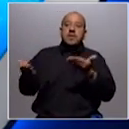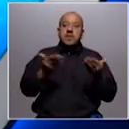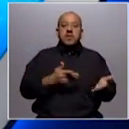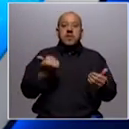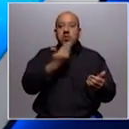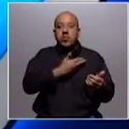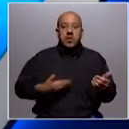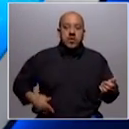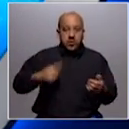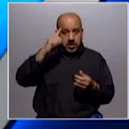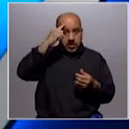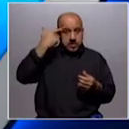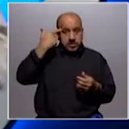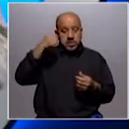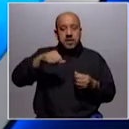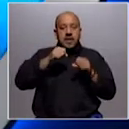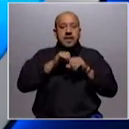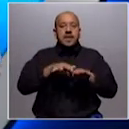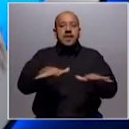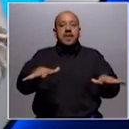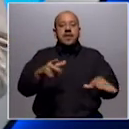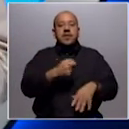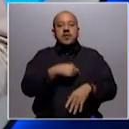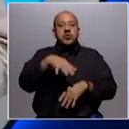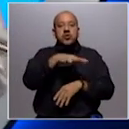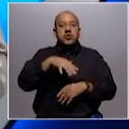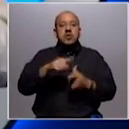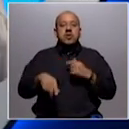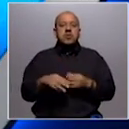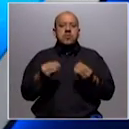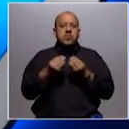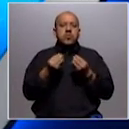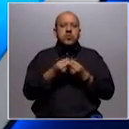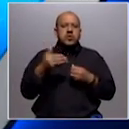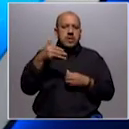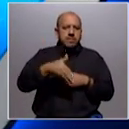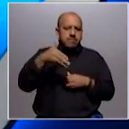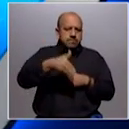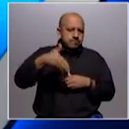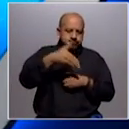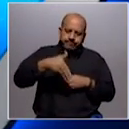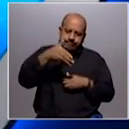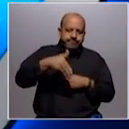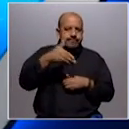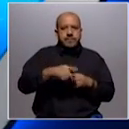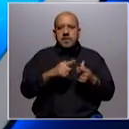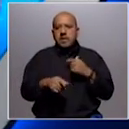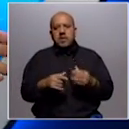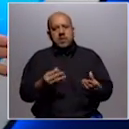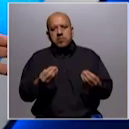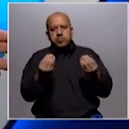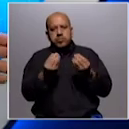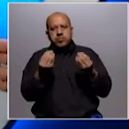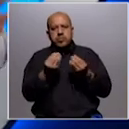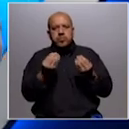...de la calle POU, sobre todo en redes. Tuvimos una alta presencia de militantes, un volumen de conversación sumamente importante...